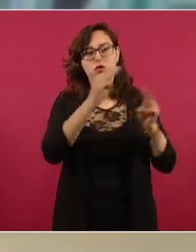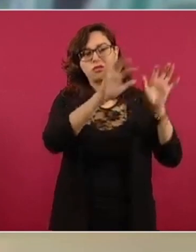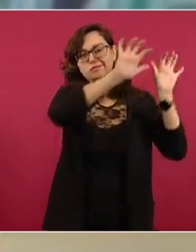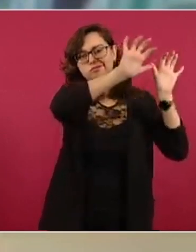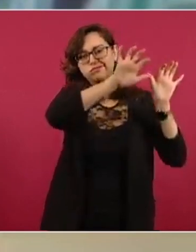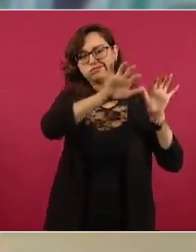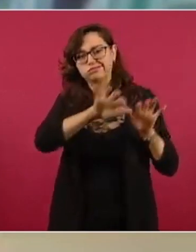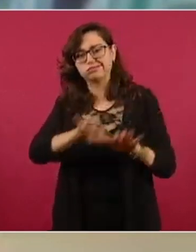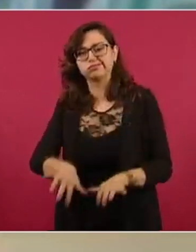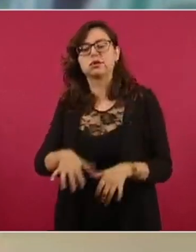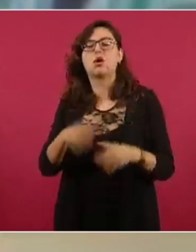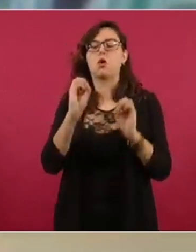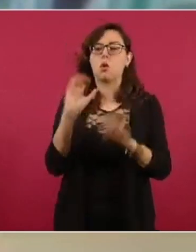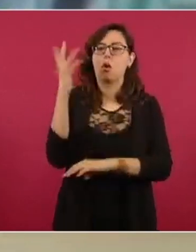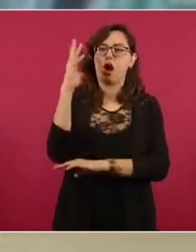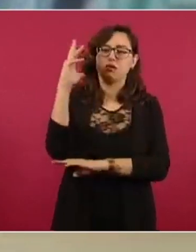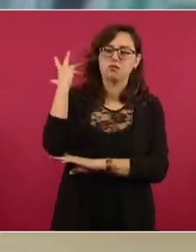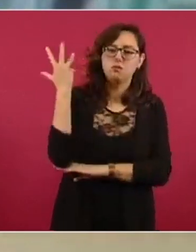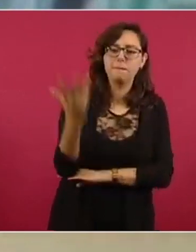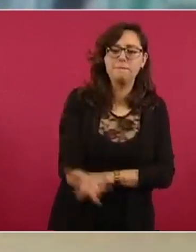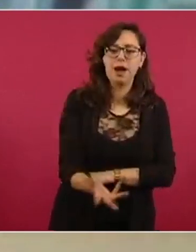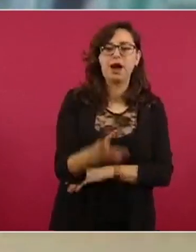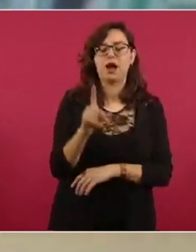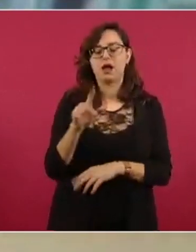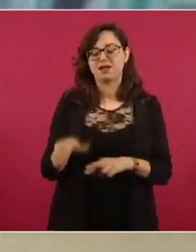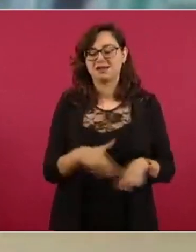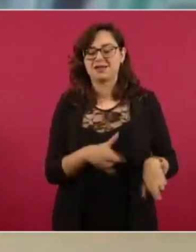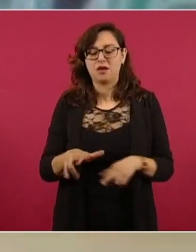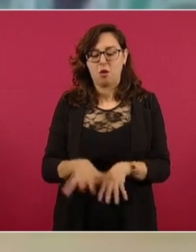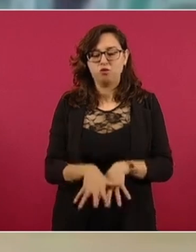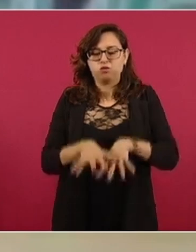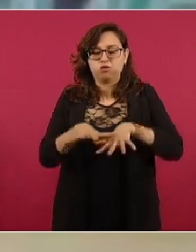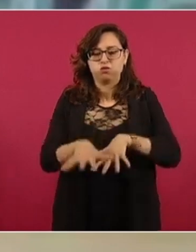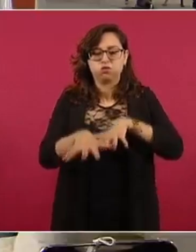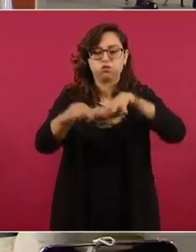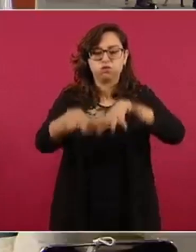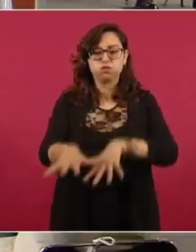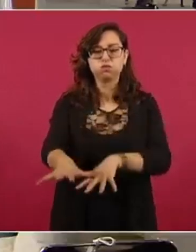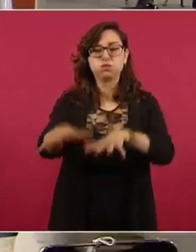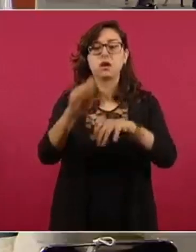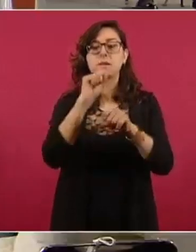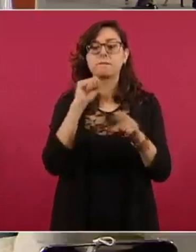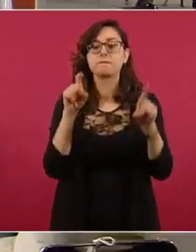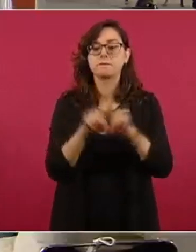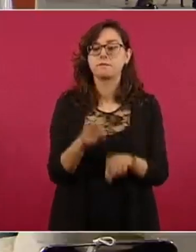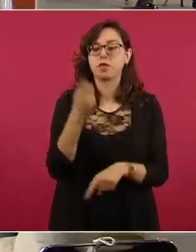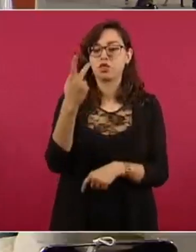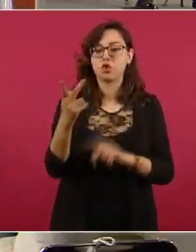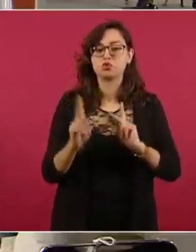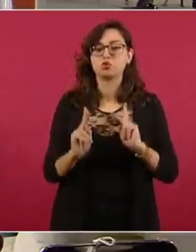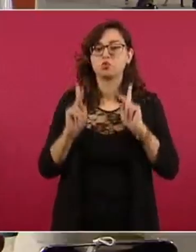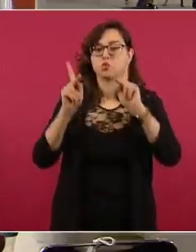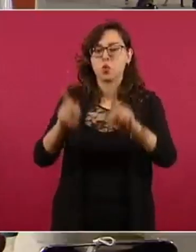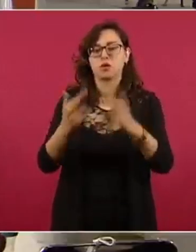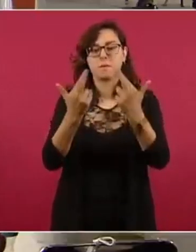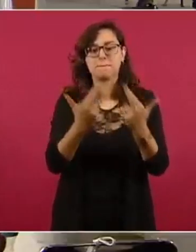árboles, al incremento de caudal de los ríos, así como del colapso de dos puentes. Hay afectaciones en